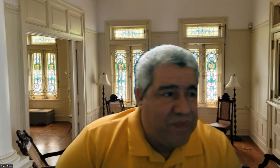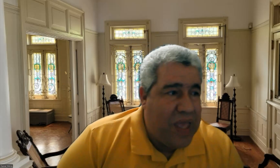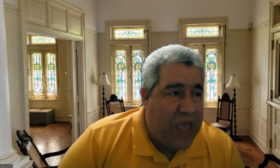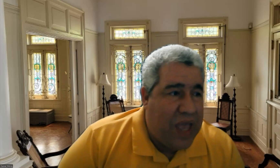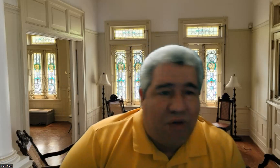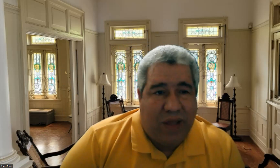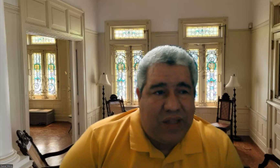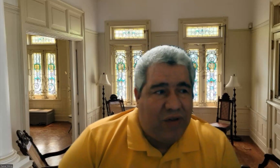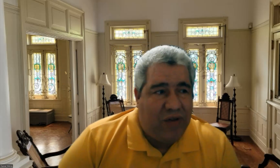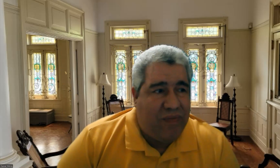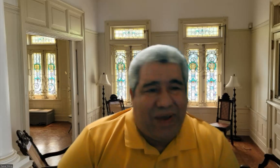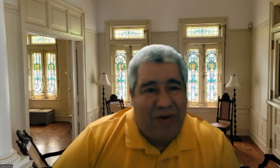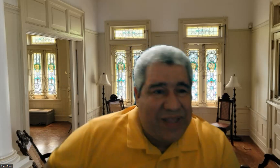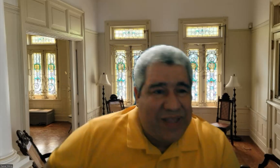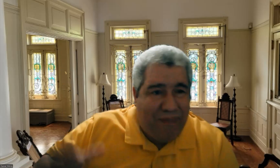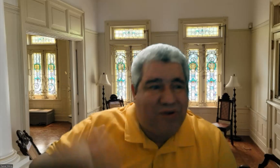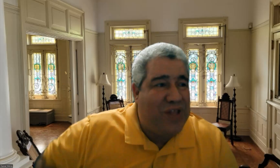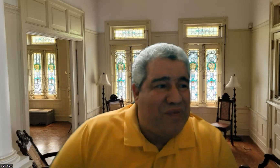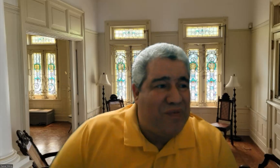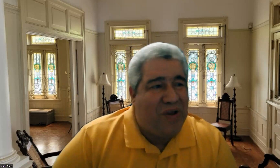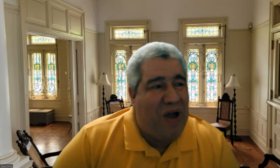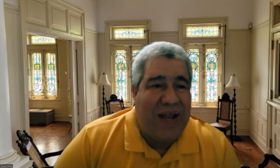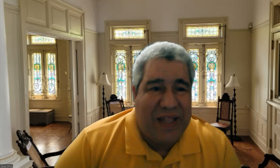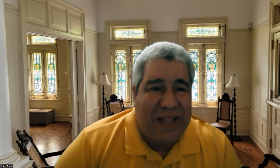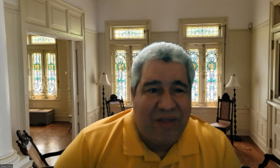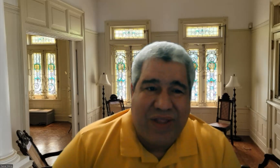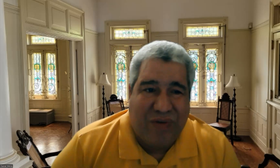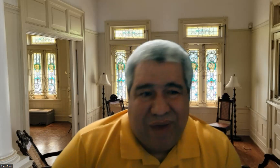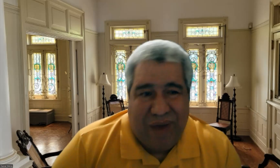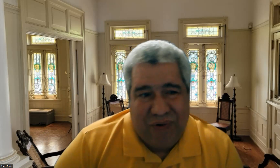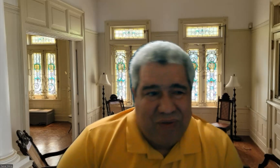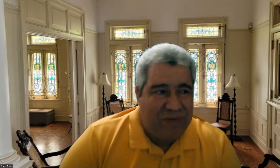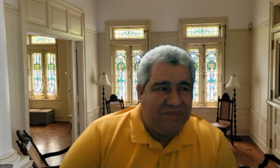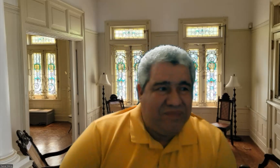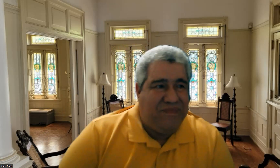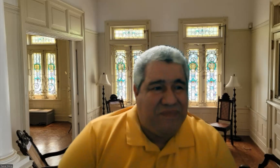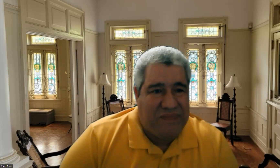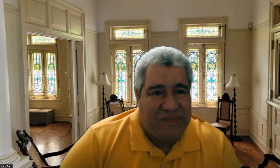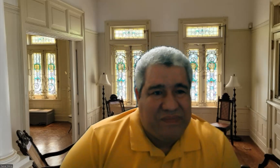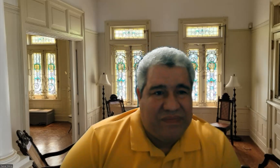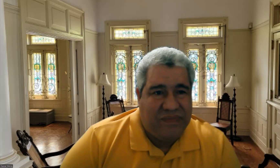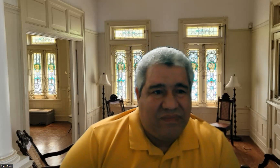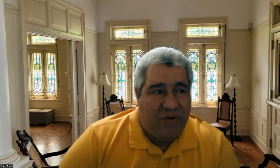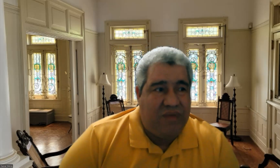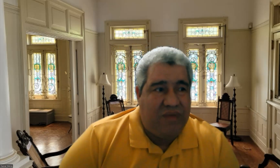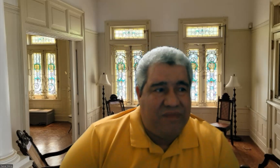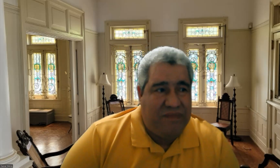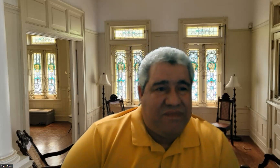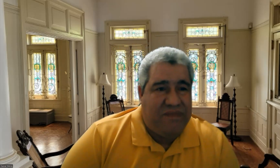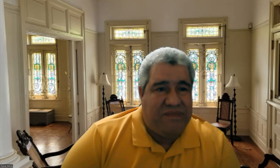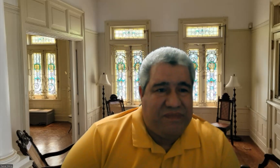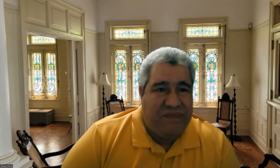los pacientes me imagino que estaban bien contentos porque los habían atendido o se habían curado pero sí